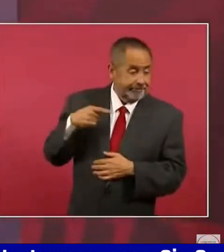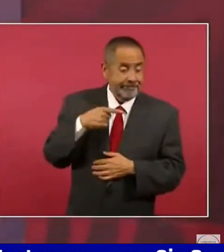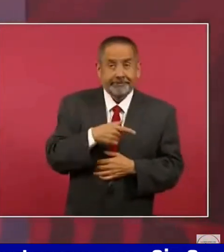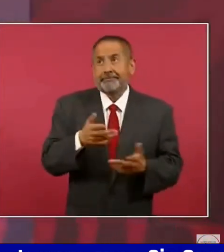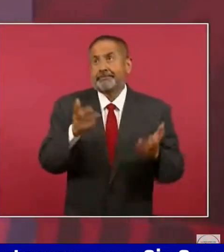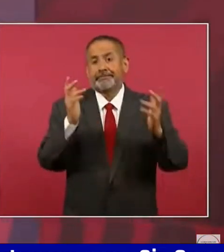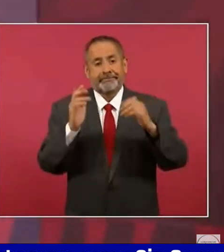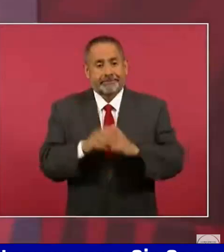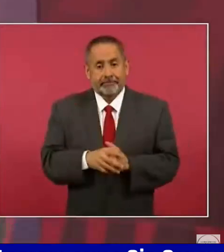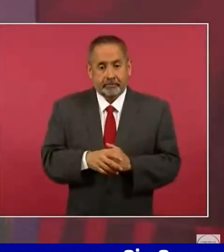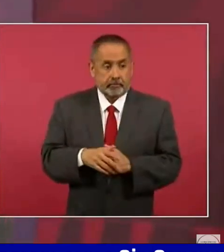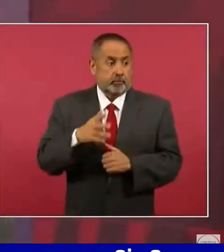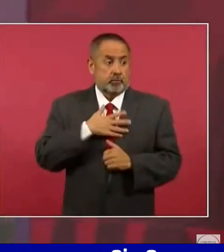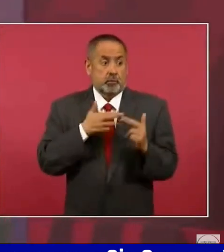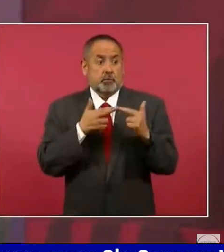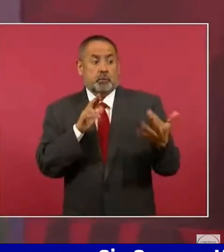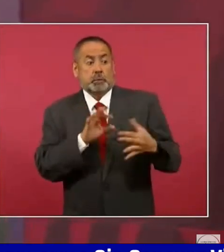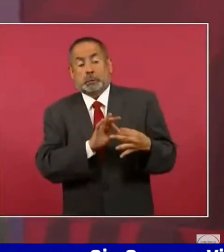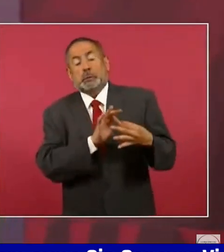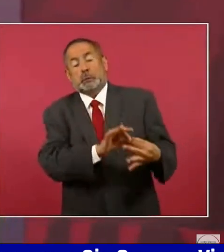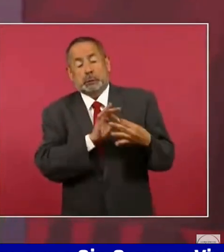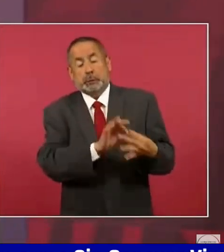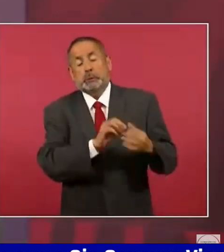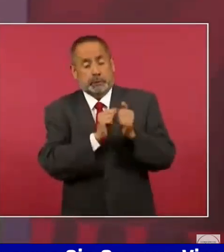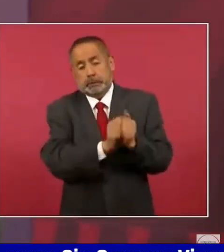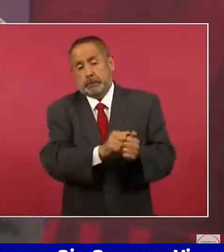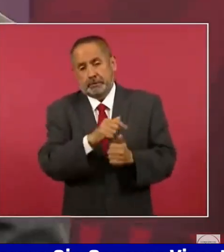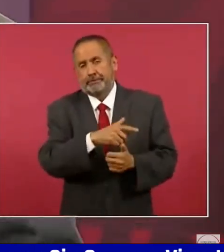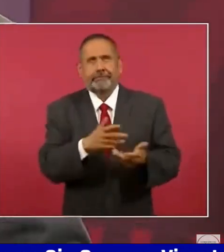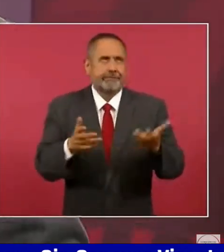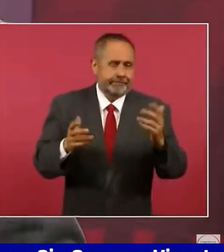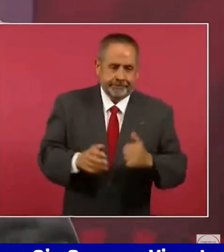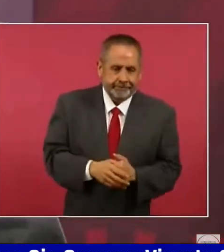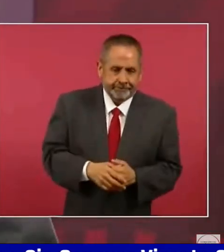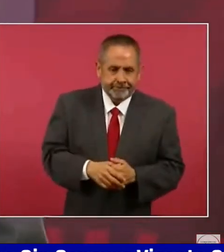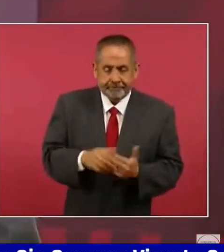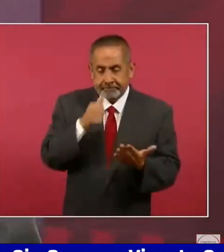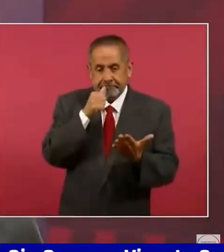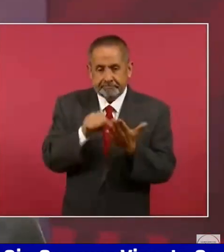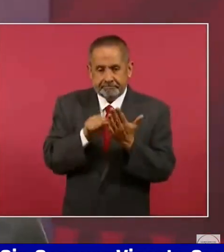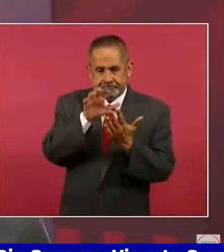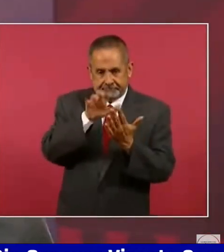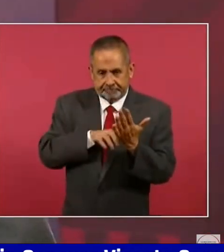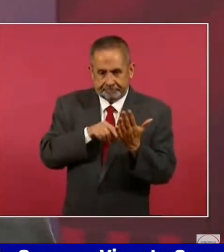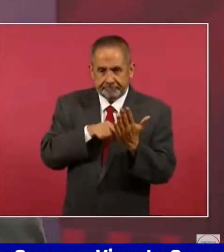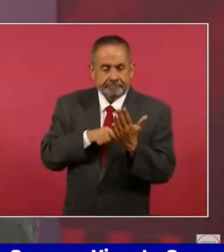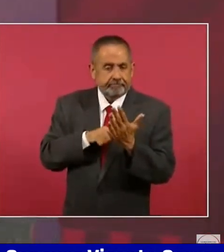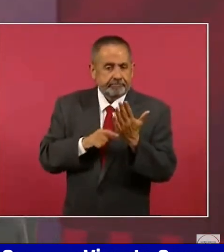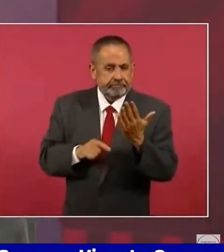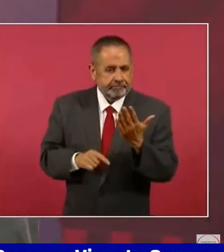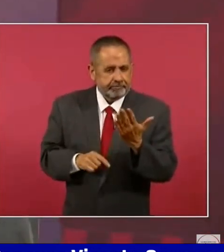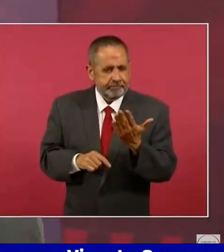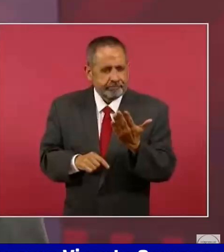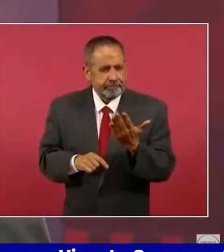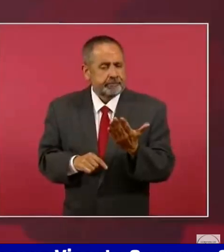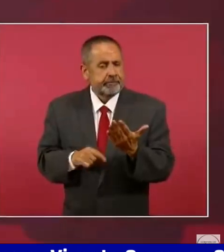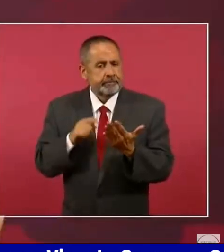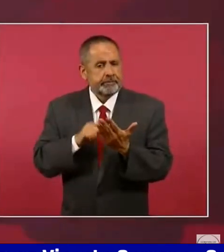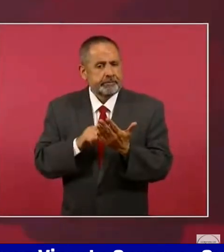vínculo, ¿no? El gran escándalo. Bueno, la carta fue tan